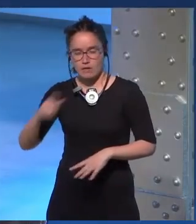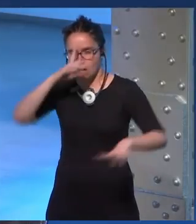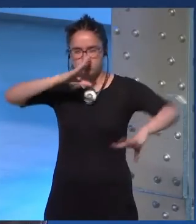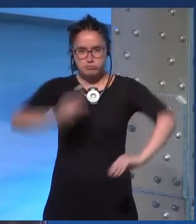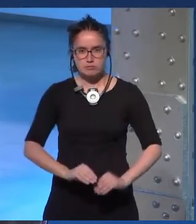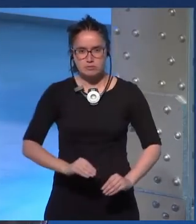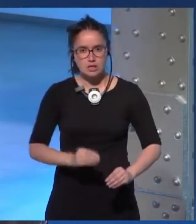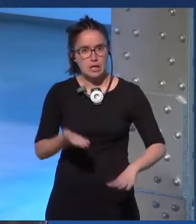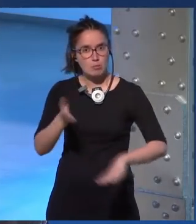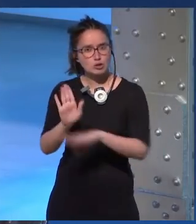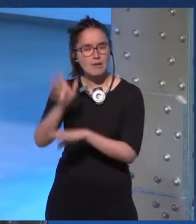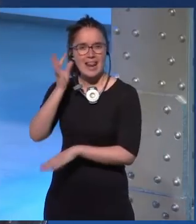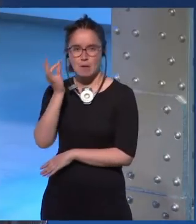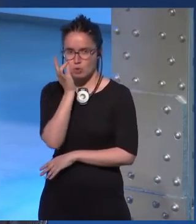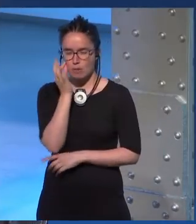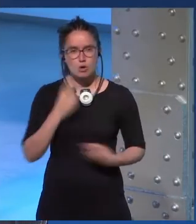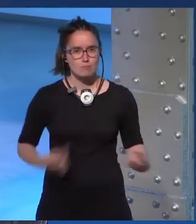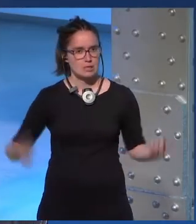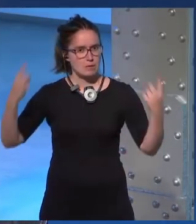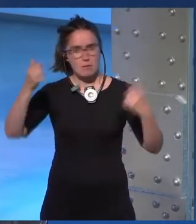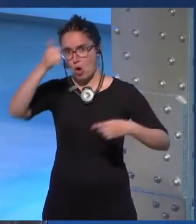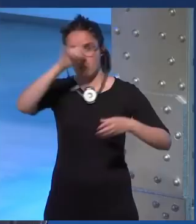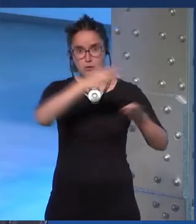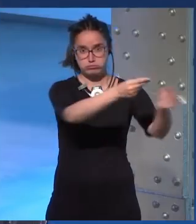y que mostraban a la mujer por primera vez como